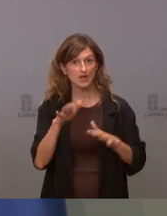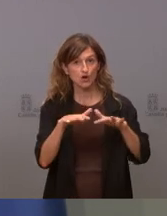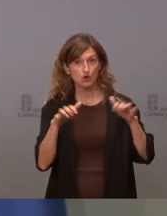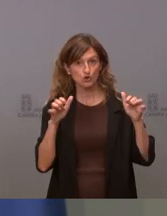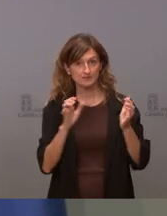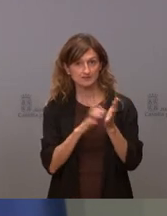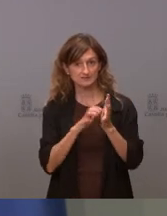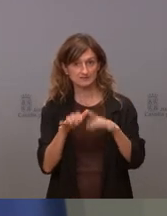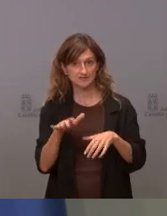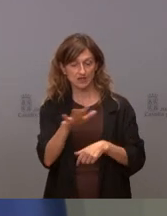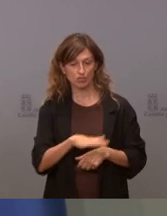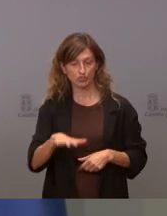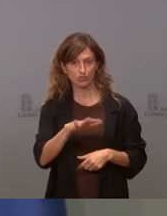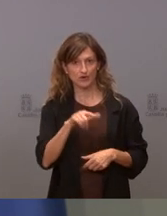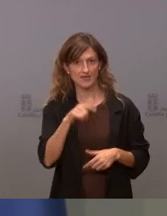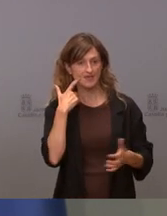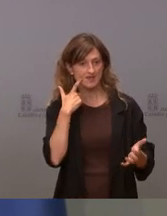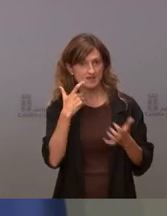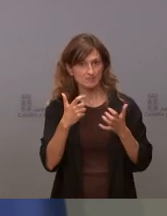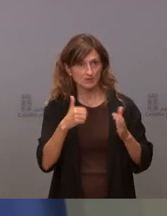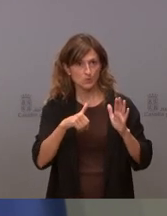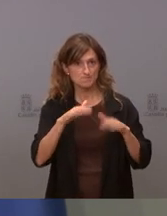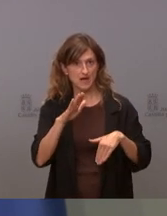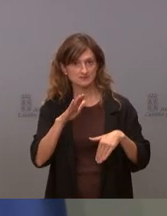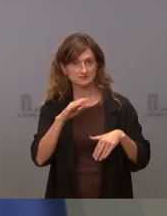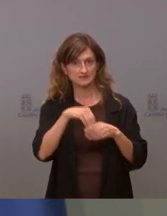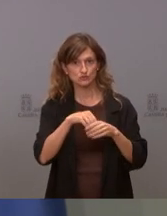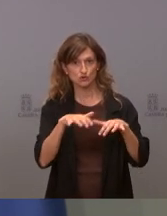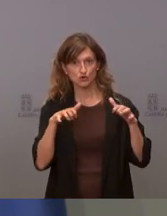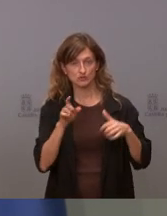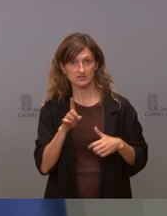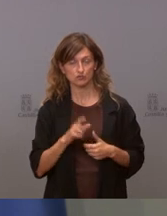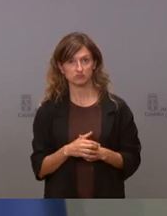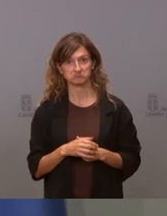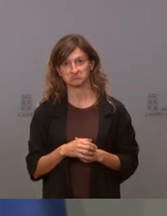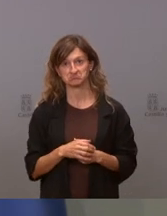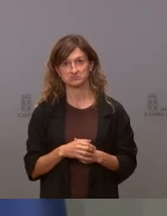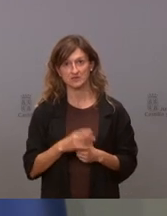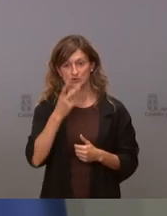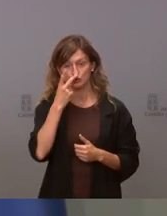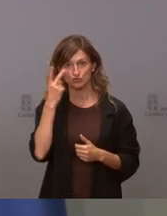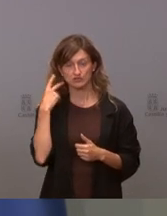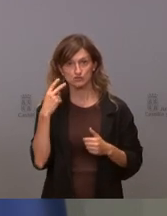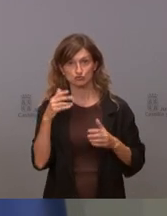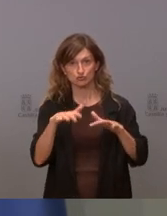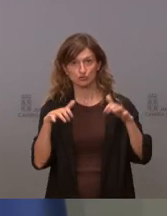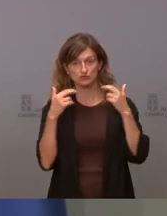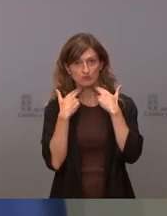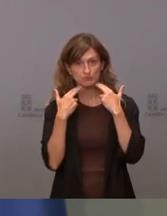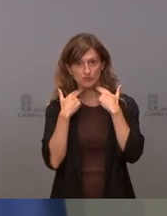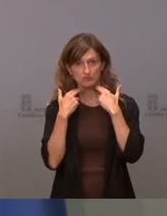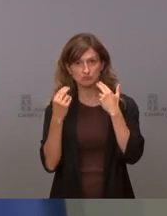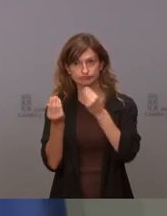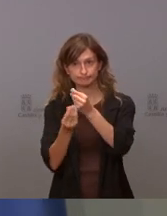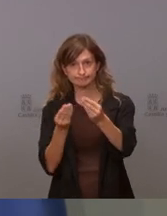León el sitio donde más espectáculo he visto yo en unas cortes he estado dos años en el Congreso de los Diputados y he visto lo que ha